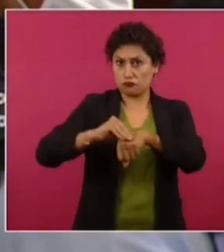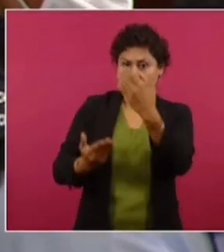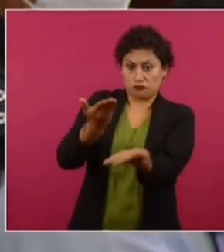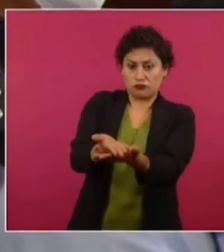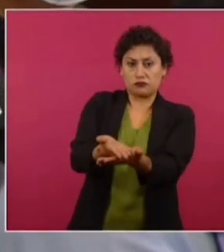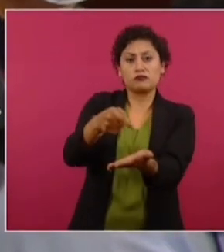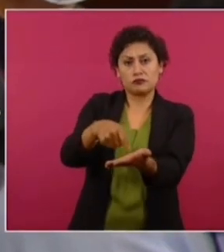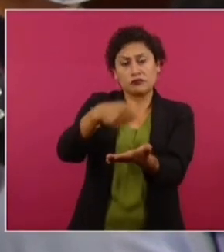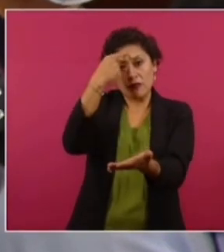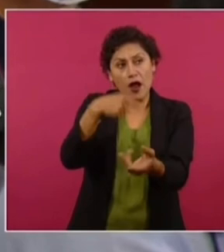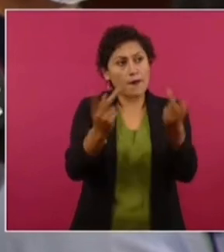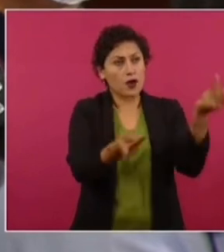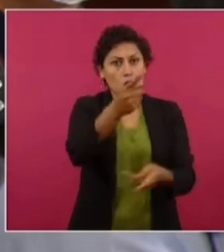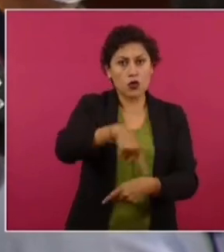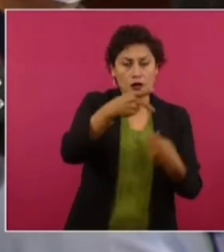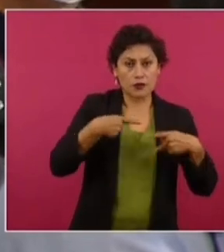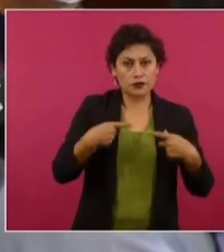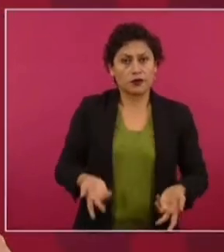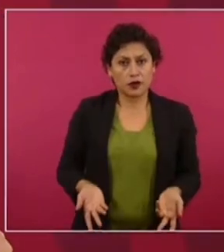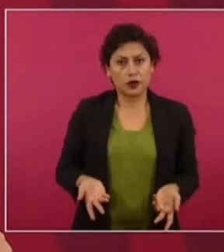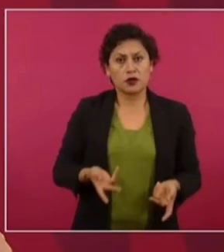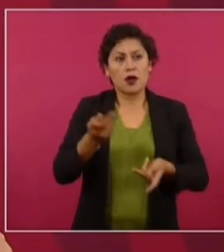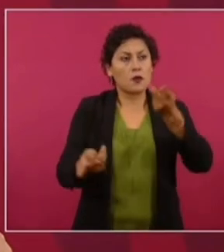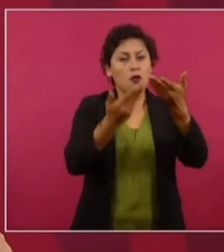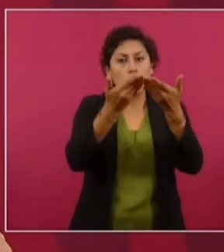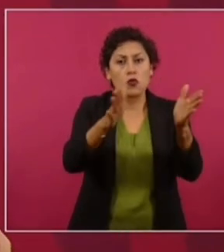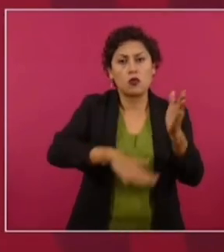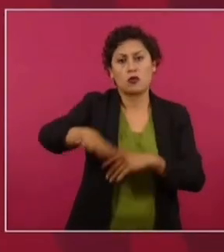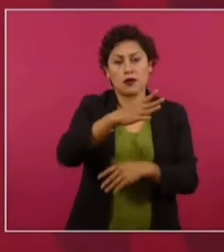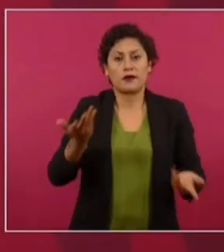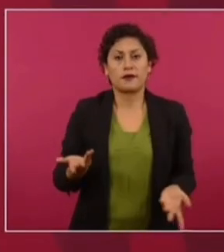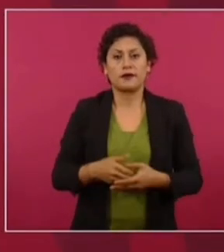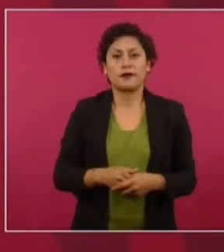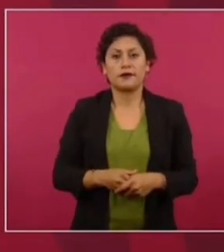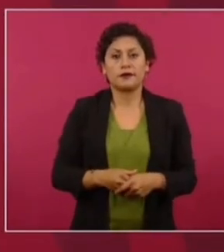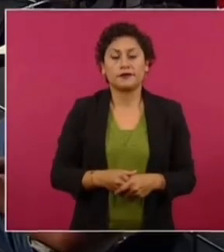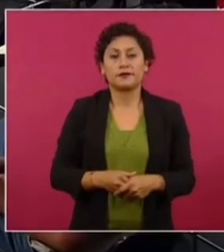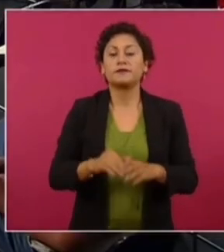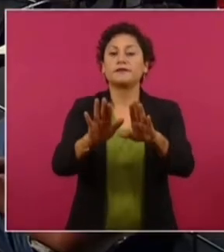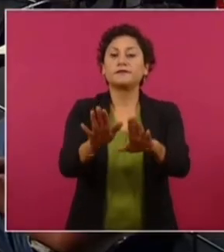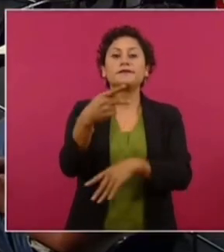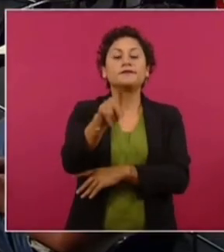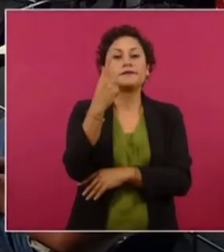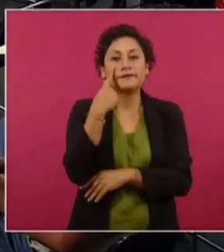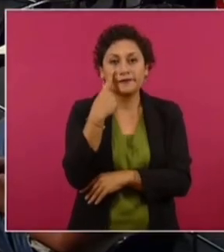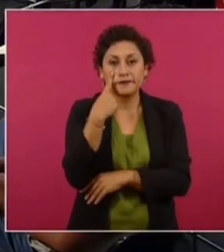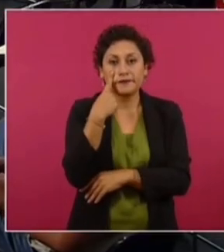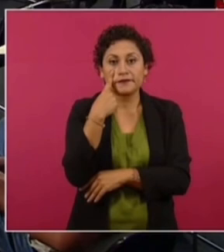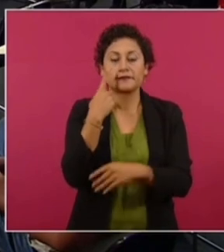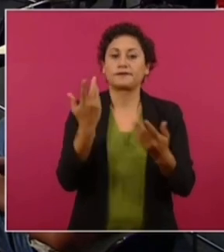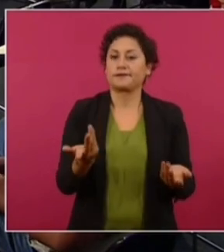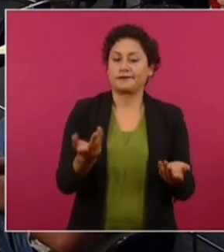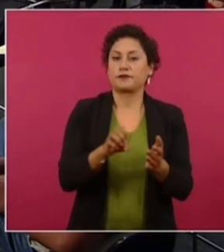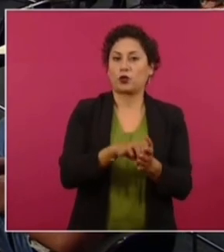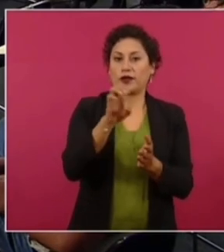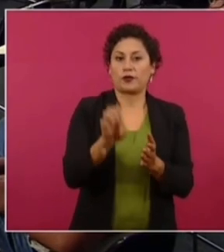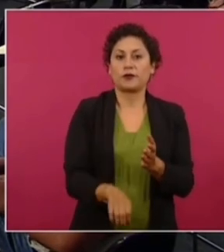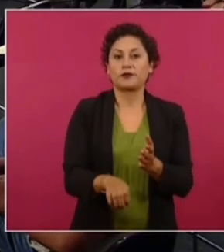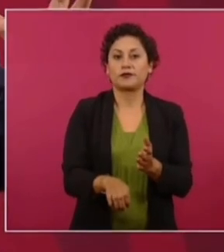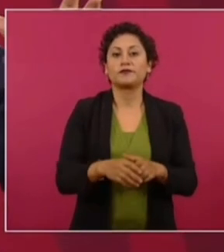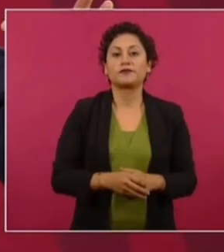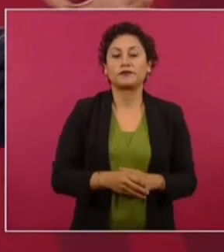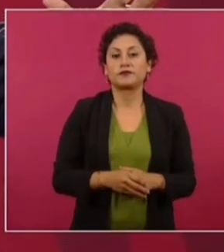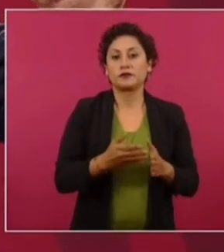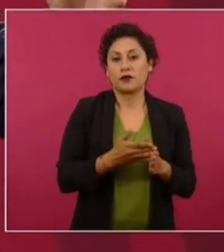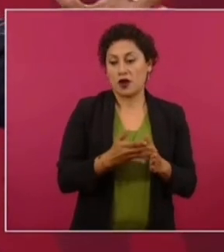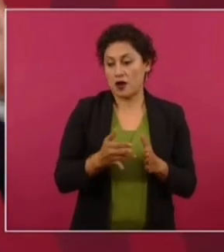y se le pregunta a la gente. Consulta popular. Pero, miren, ¿qué hacer? Por ejemplo, se